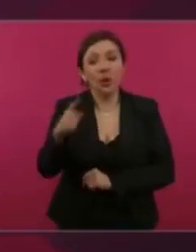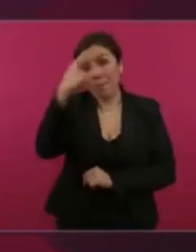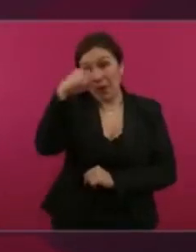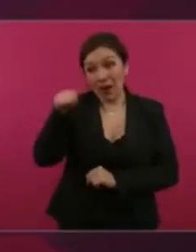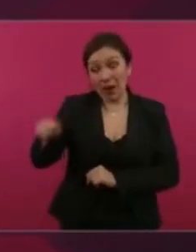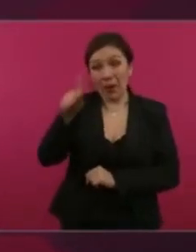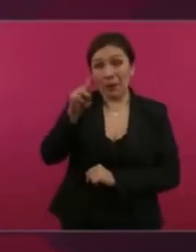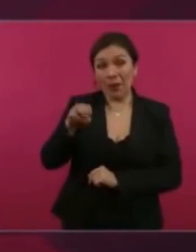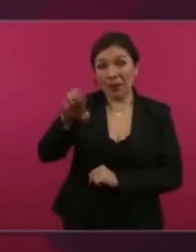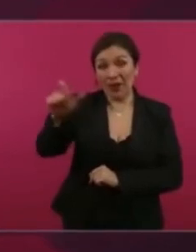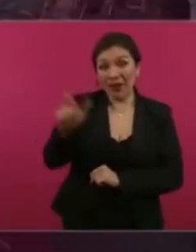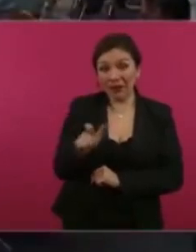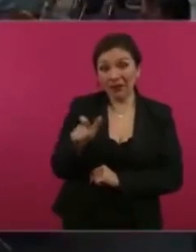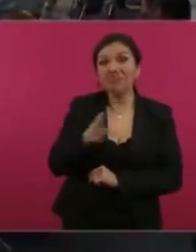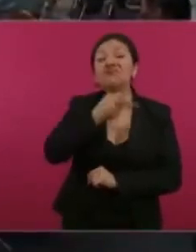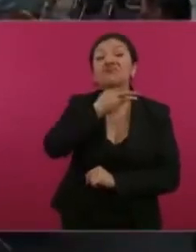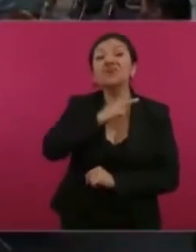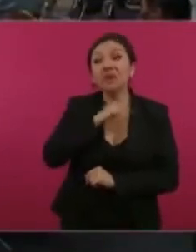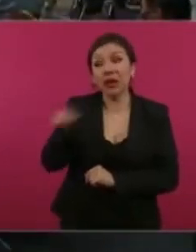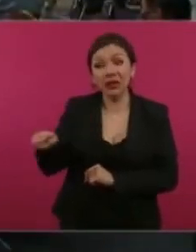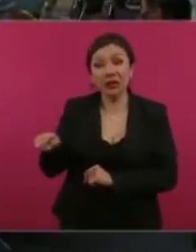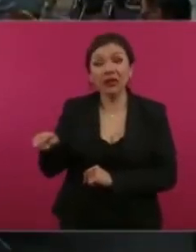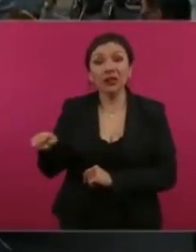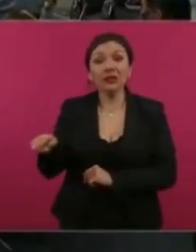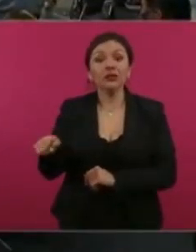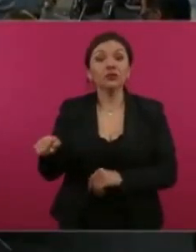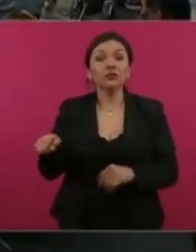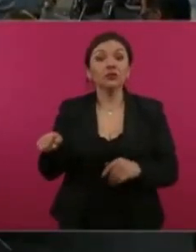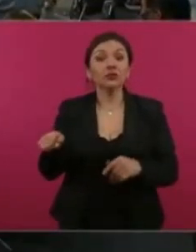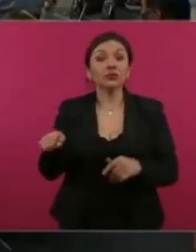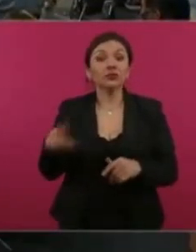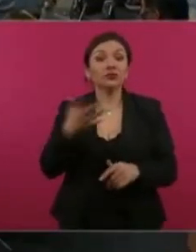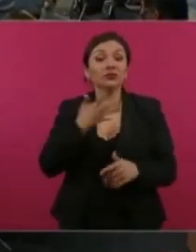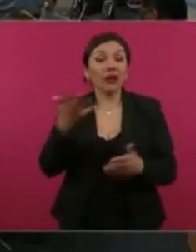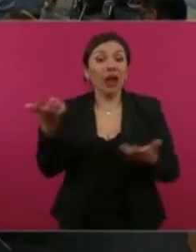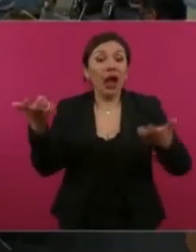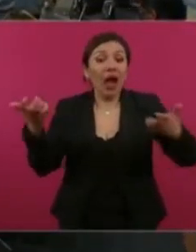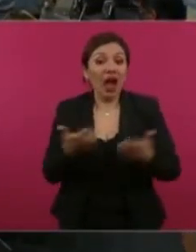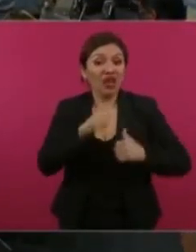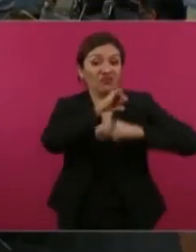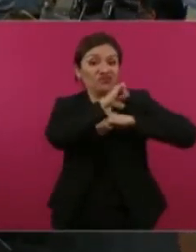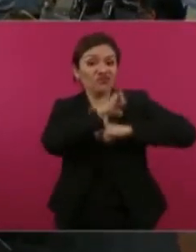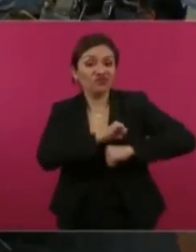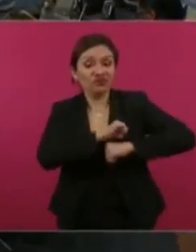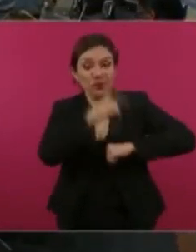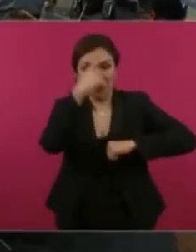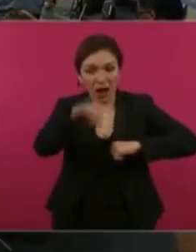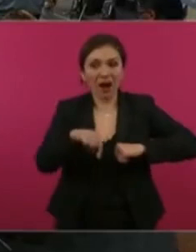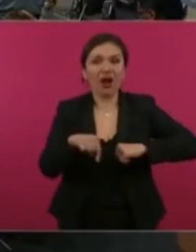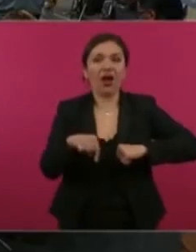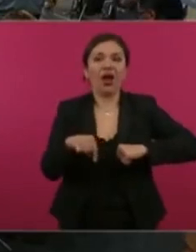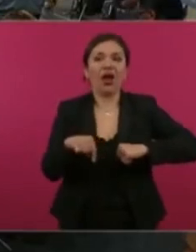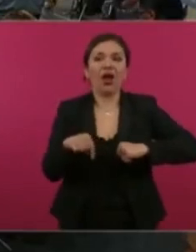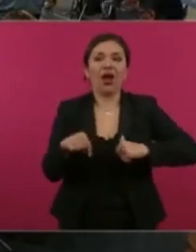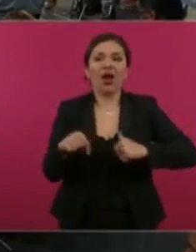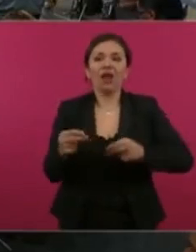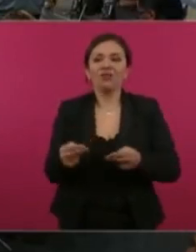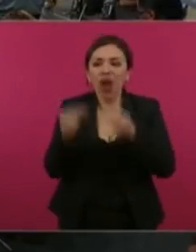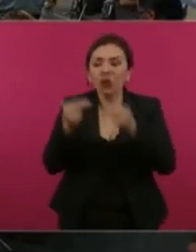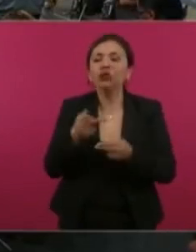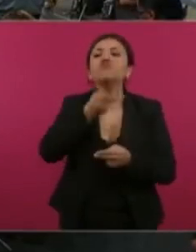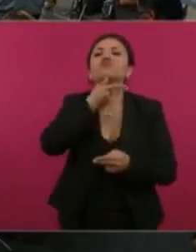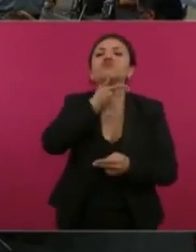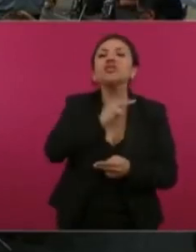Pemex se encargue de la explotación del